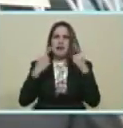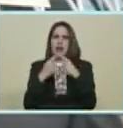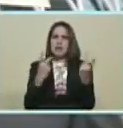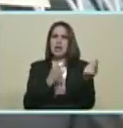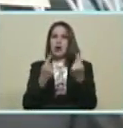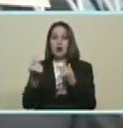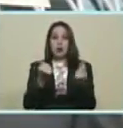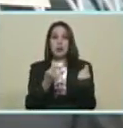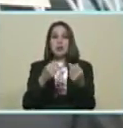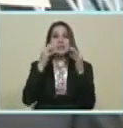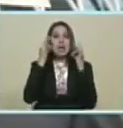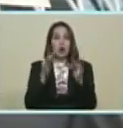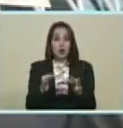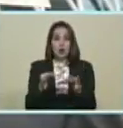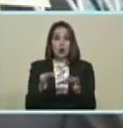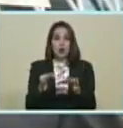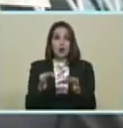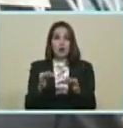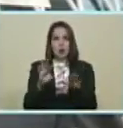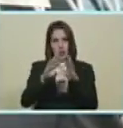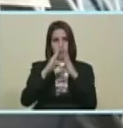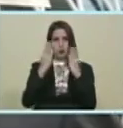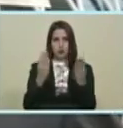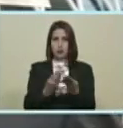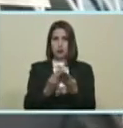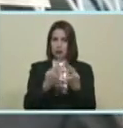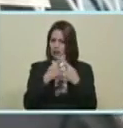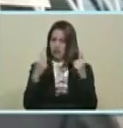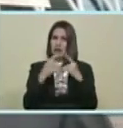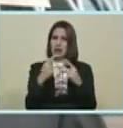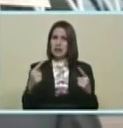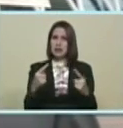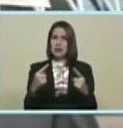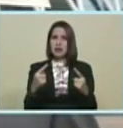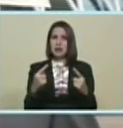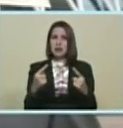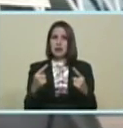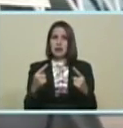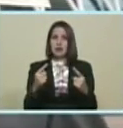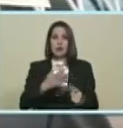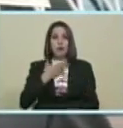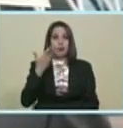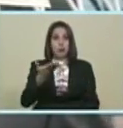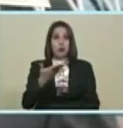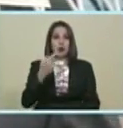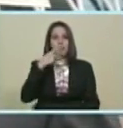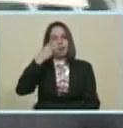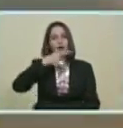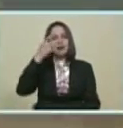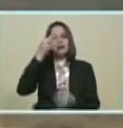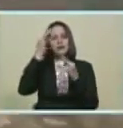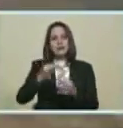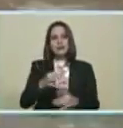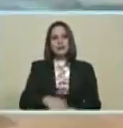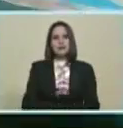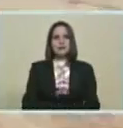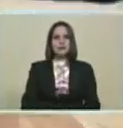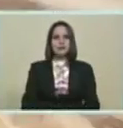estamos seguros De que en este Mundo Multipolar Pues esa es La política Correcta